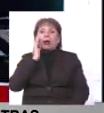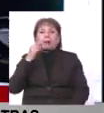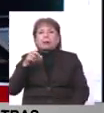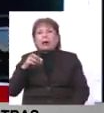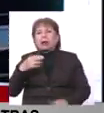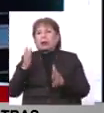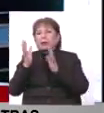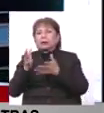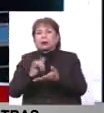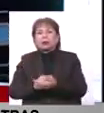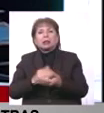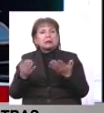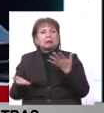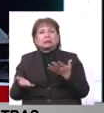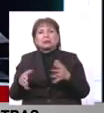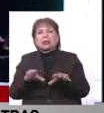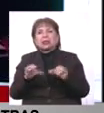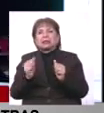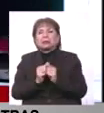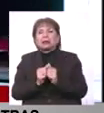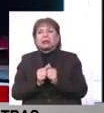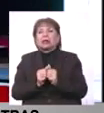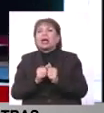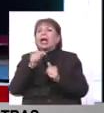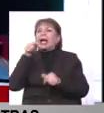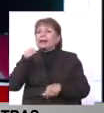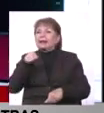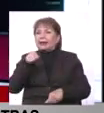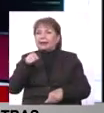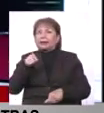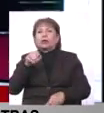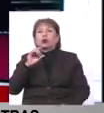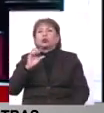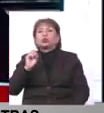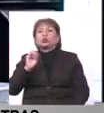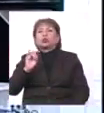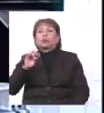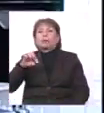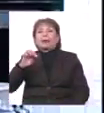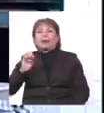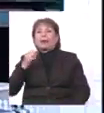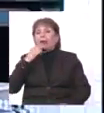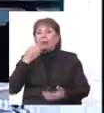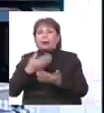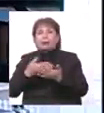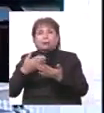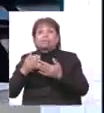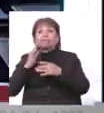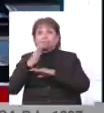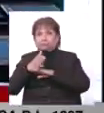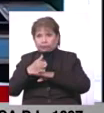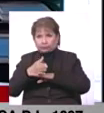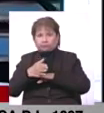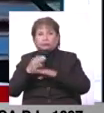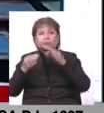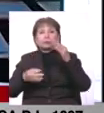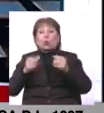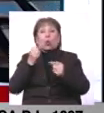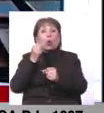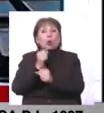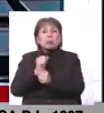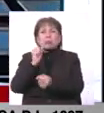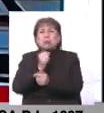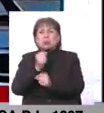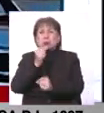lo dejan a la intemperie, es ahí donde las UPEs entran a funcionar. En el caso de los niños que los explotan